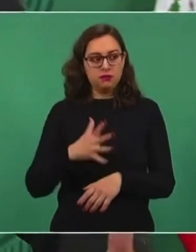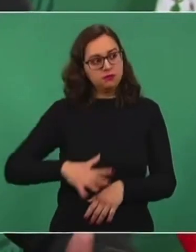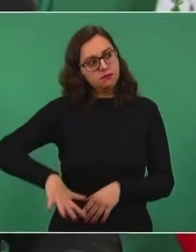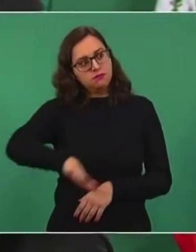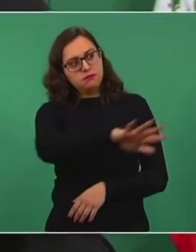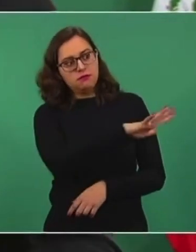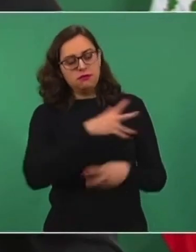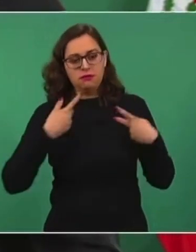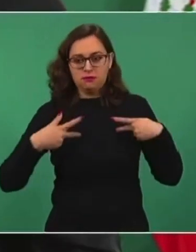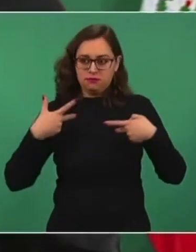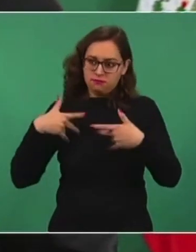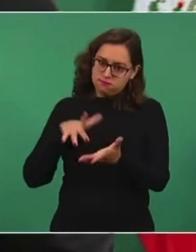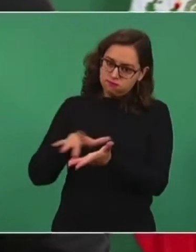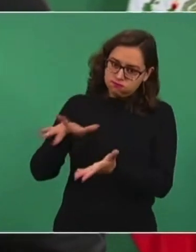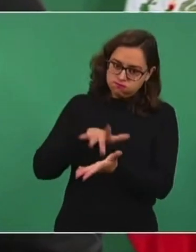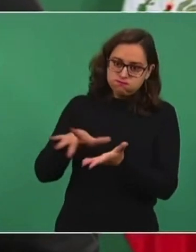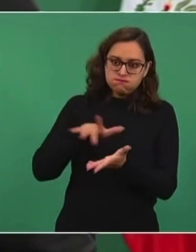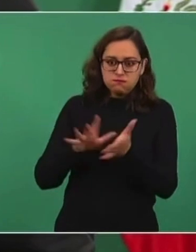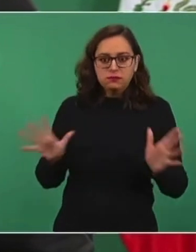del pueblo.